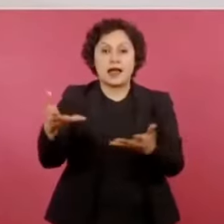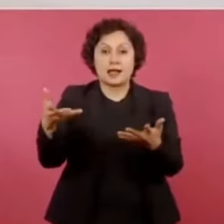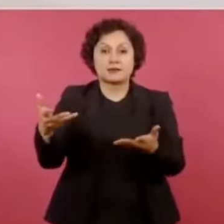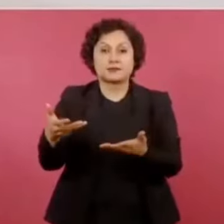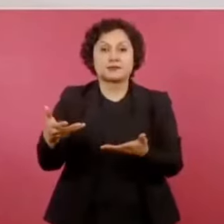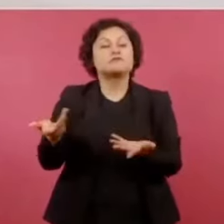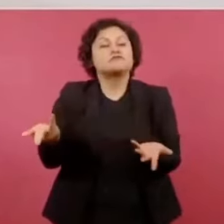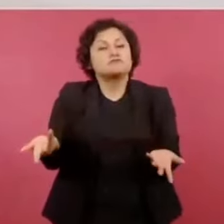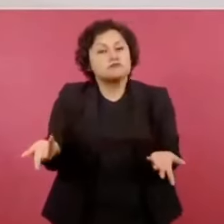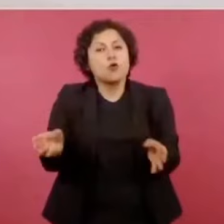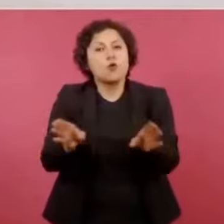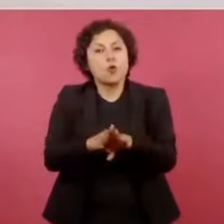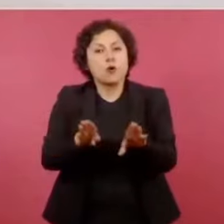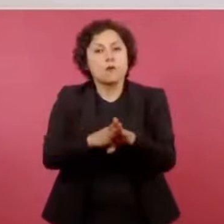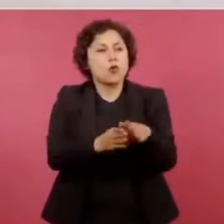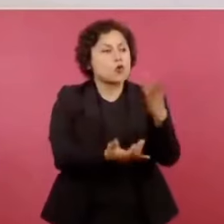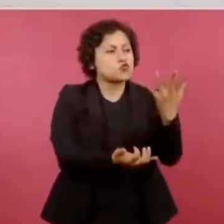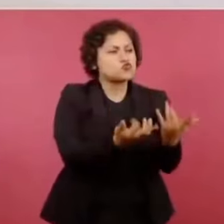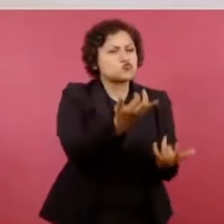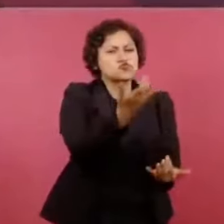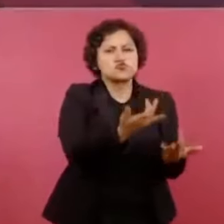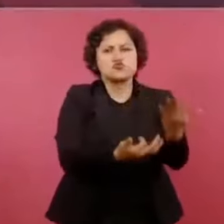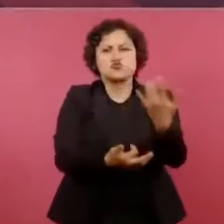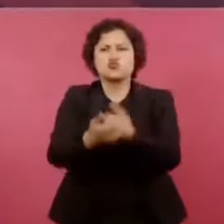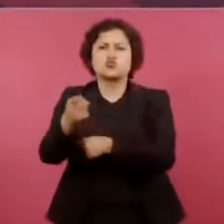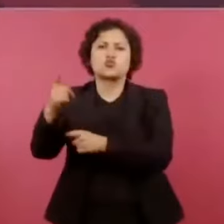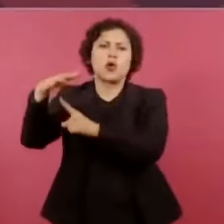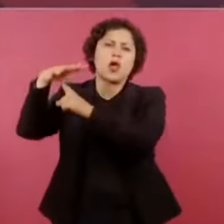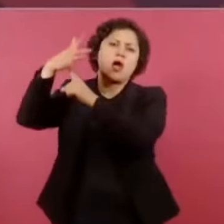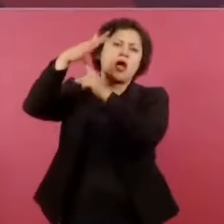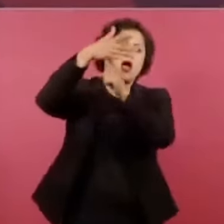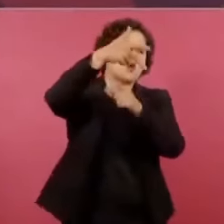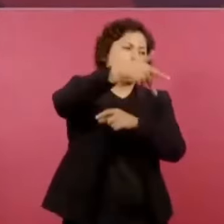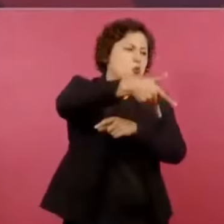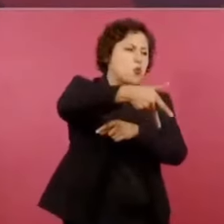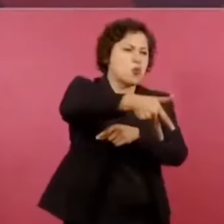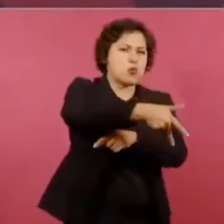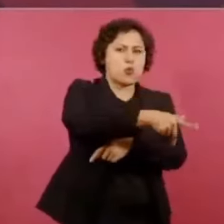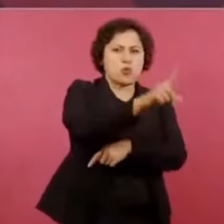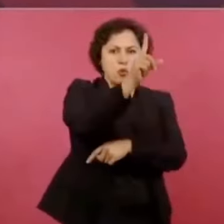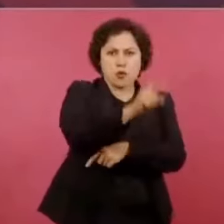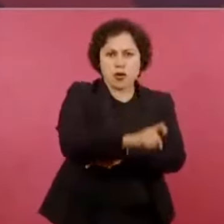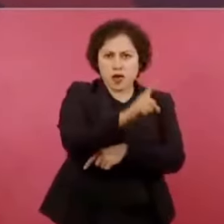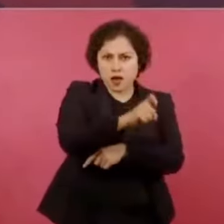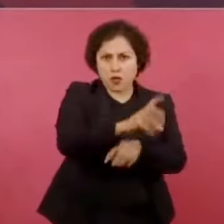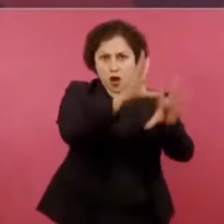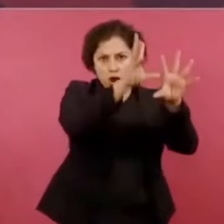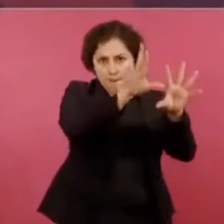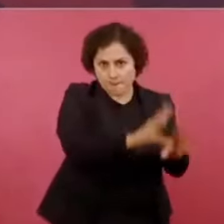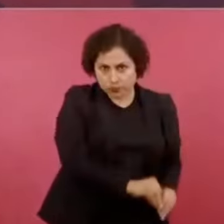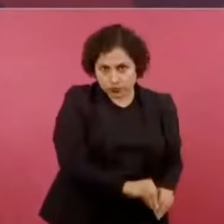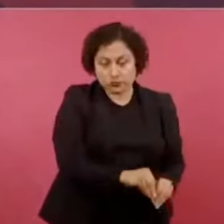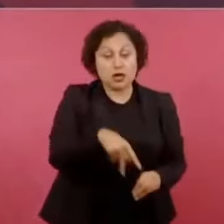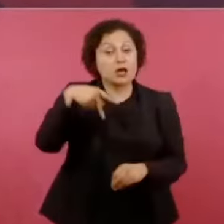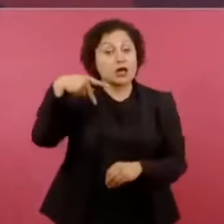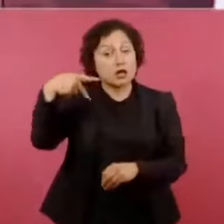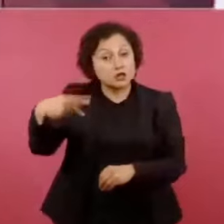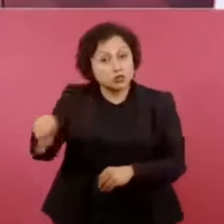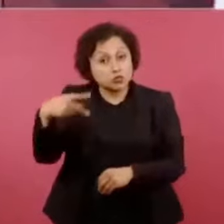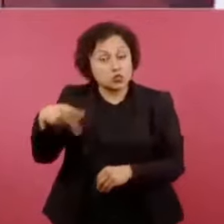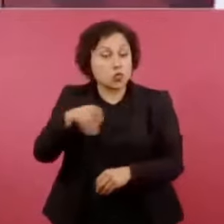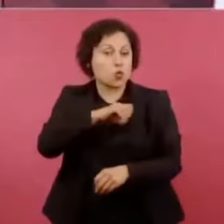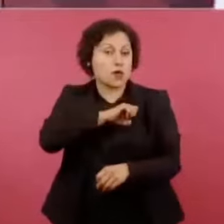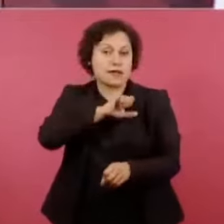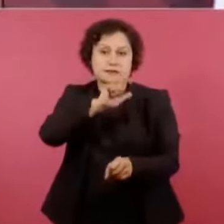con equipos especiales para